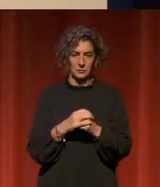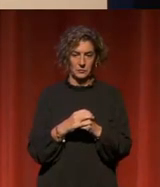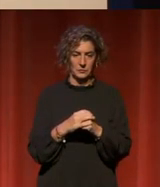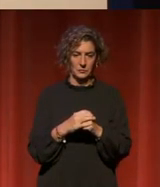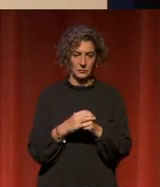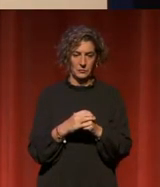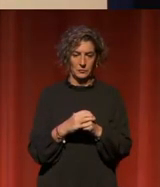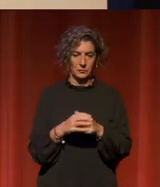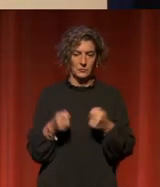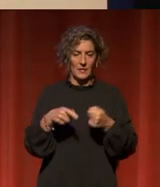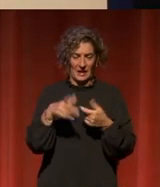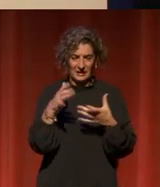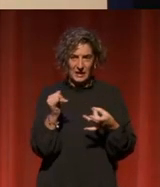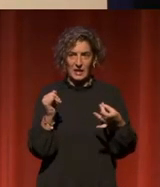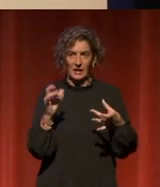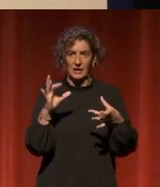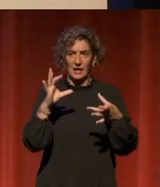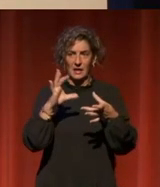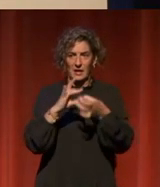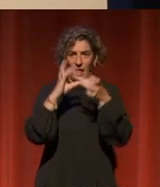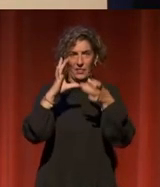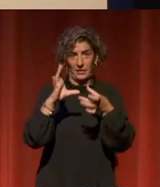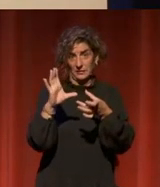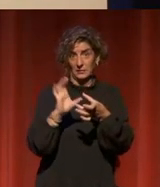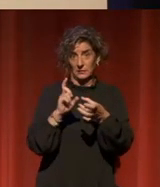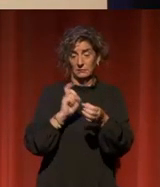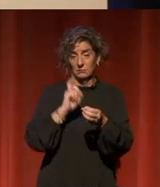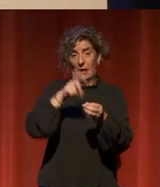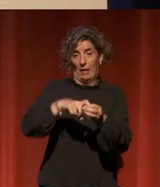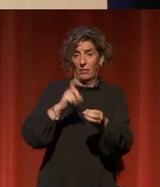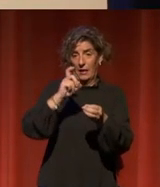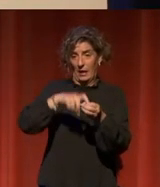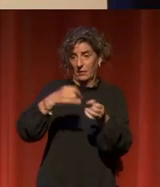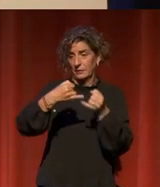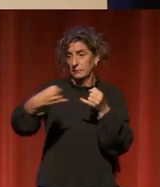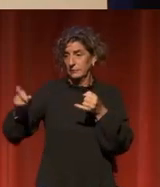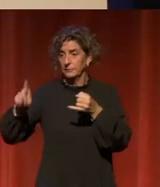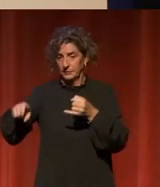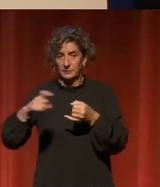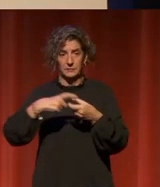Tiene enlaces. Es como Google. Tiene enlaces a todos los datos